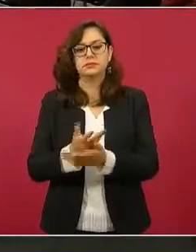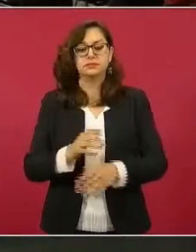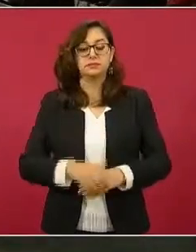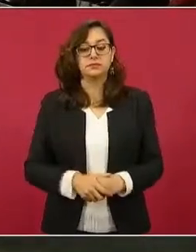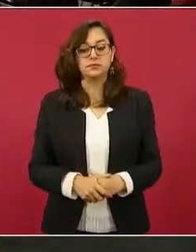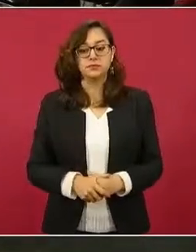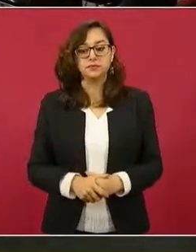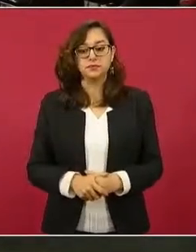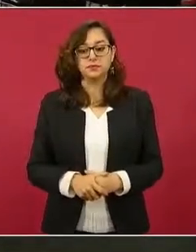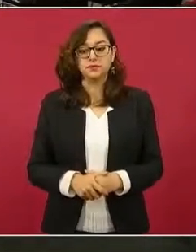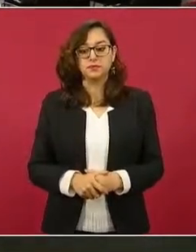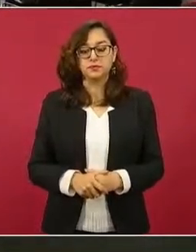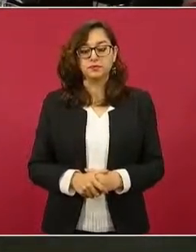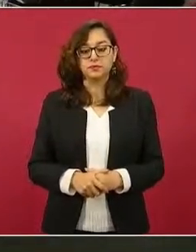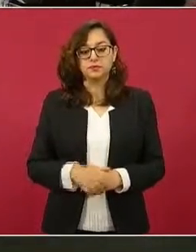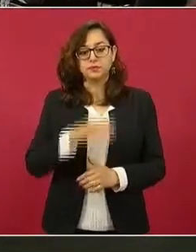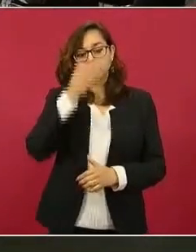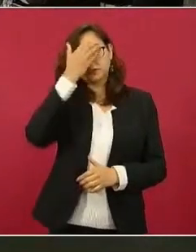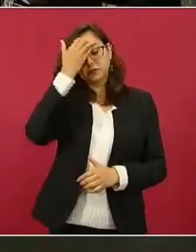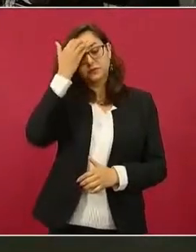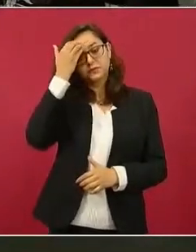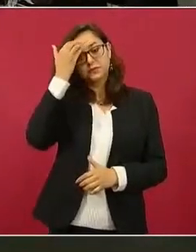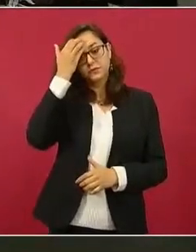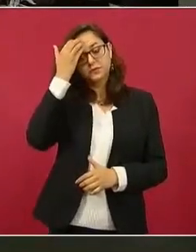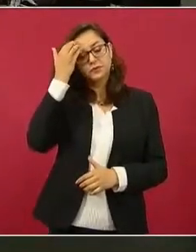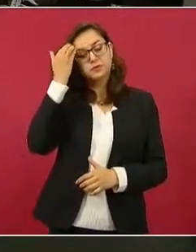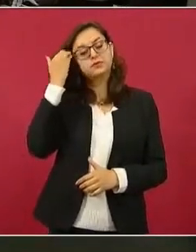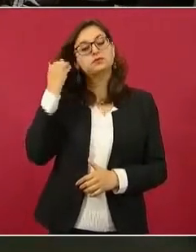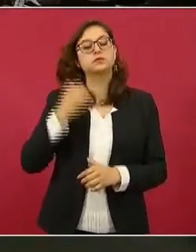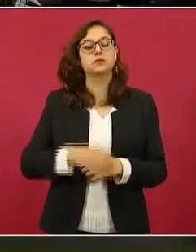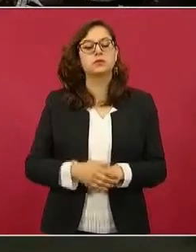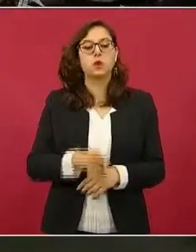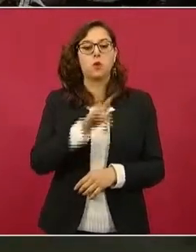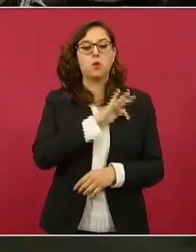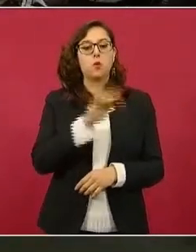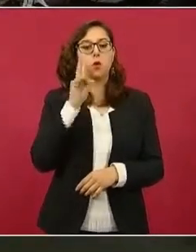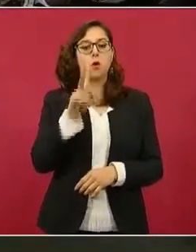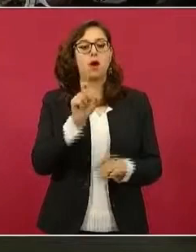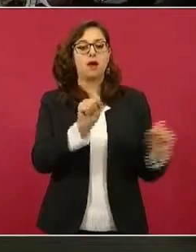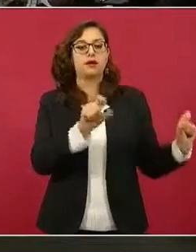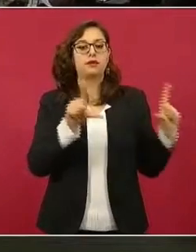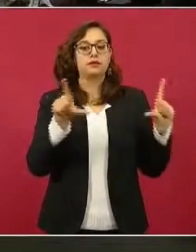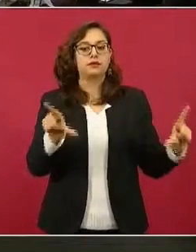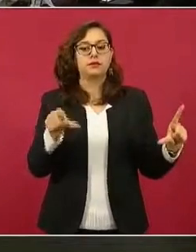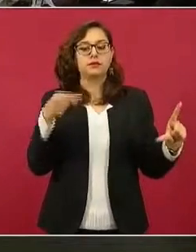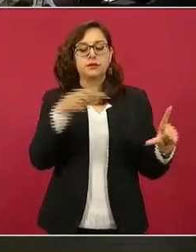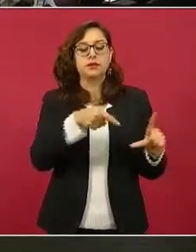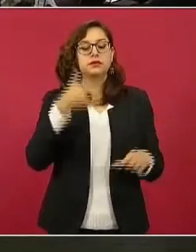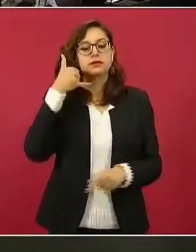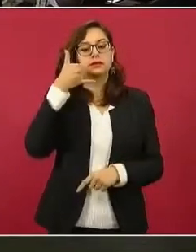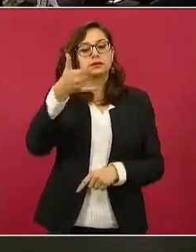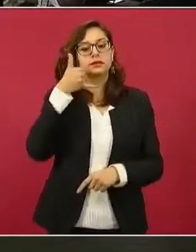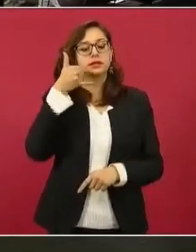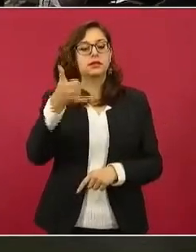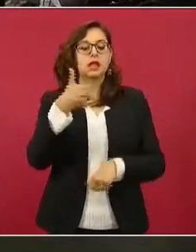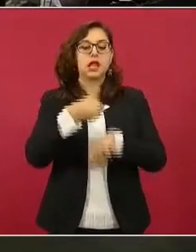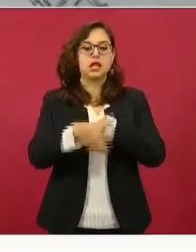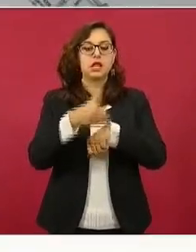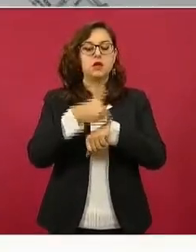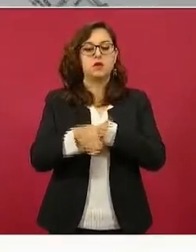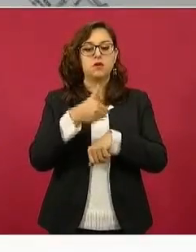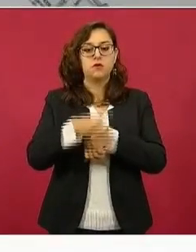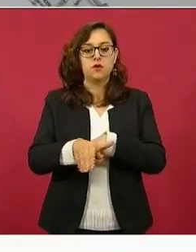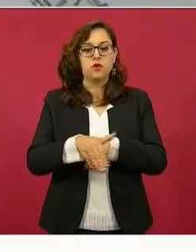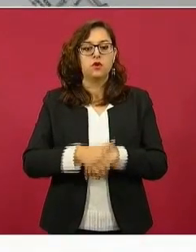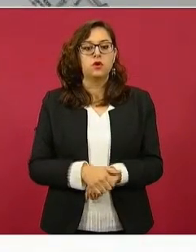Aquí estamos publicando estos teléfonos, el